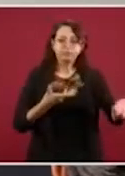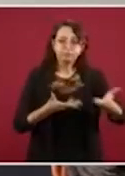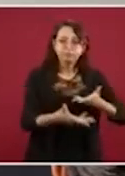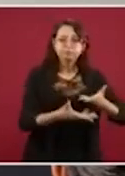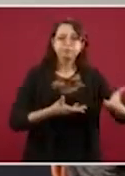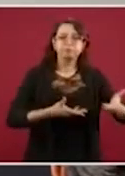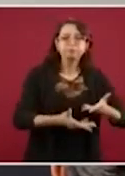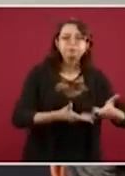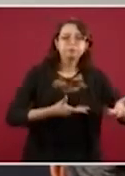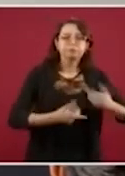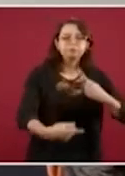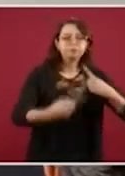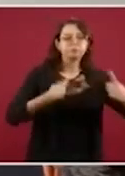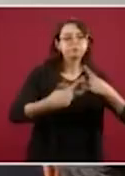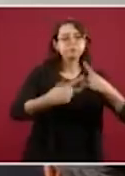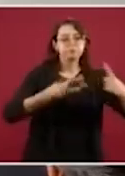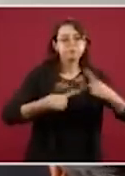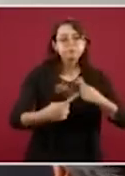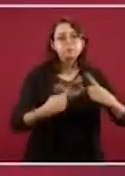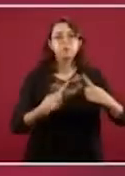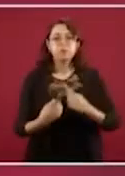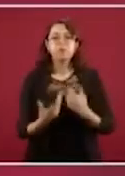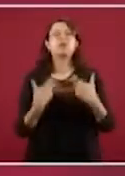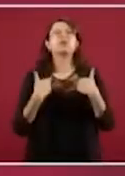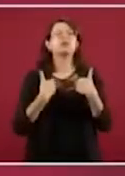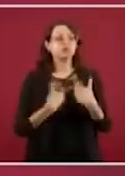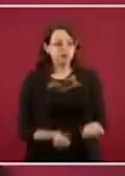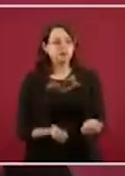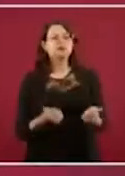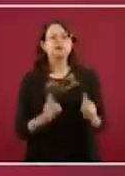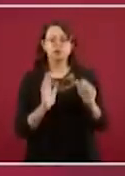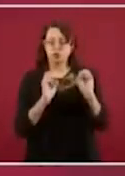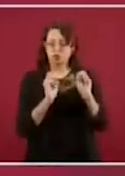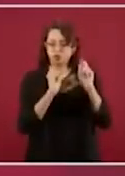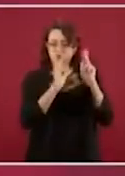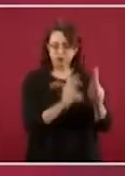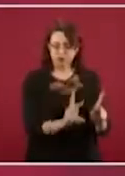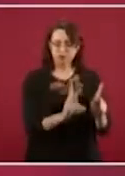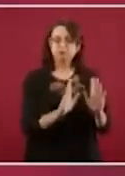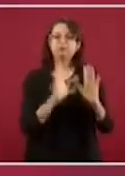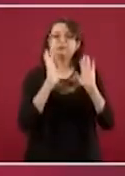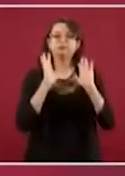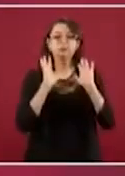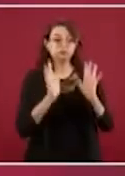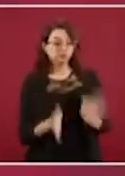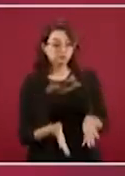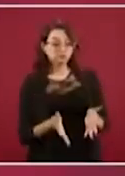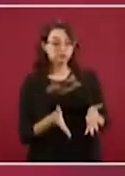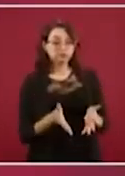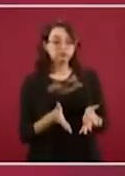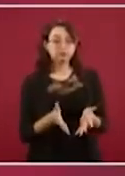diálogo, diálogo con ellos hasta tratar de entender qué es lo que se tiene que hacer. Una vez que nosotros los escuchamos,